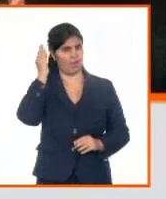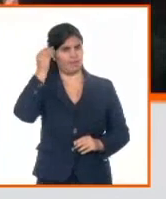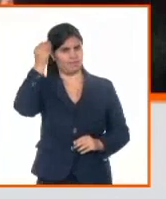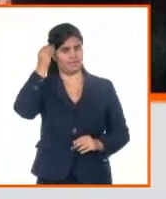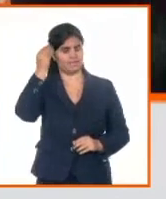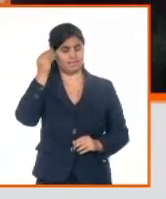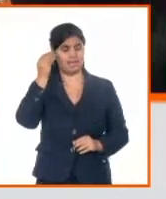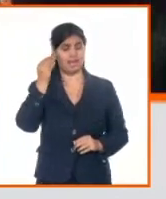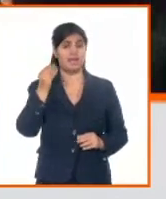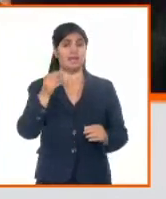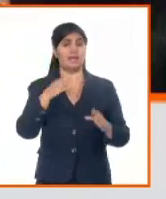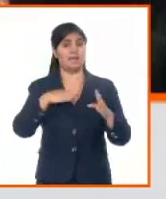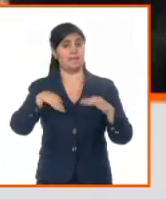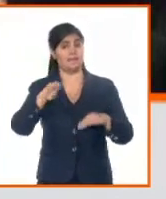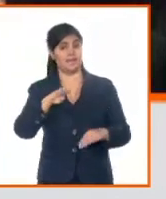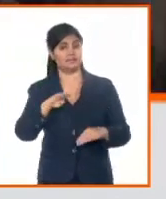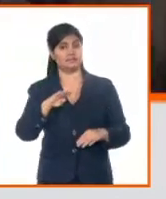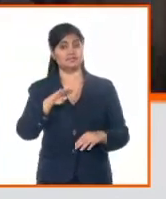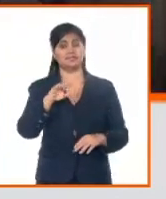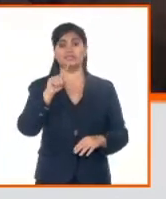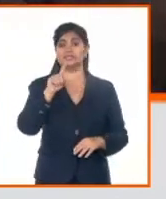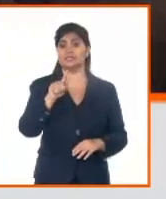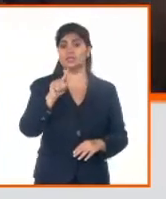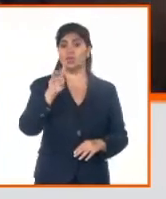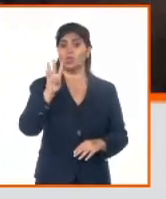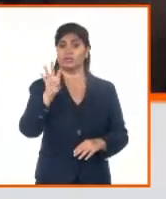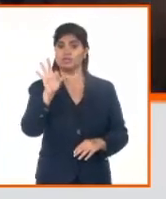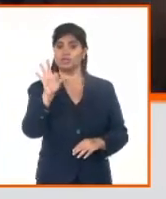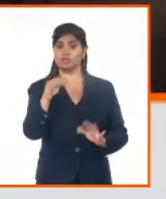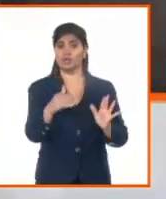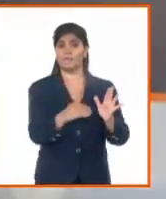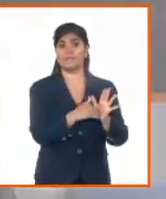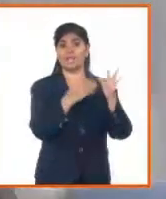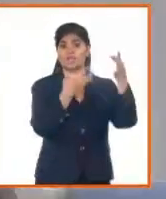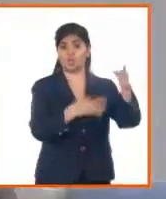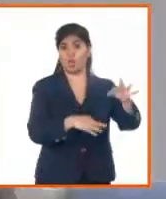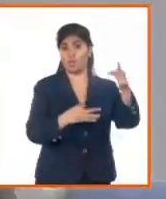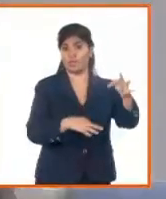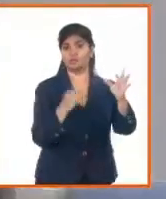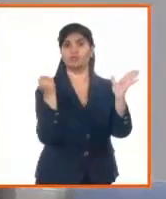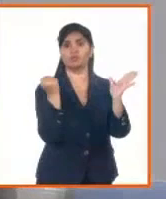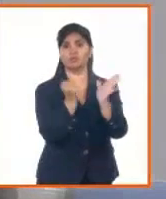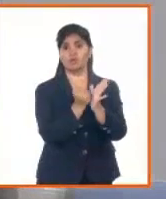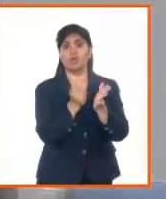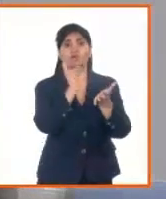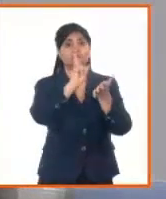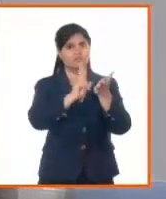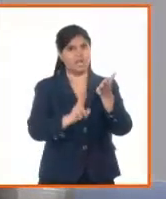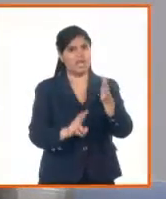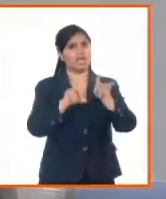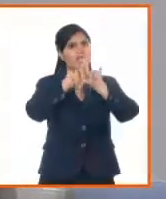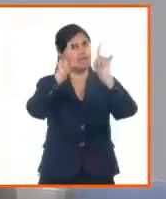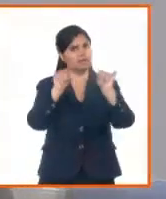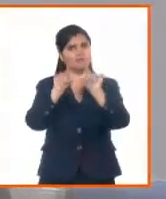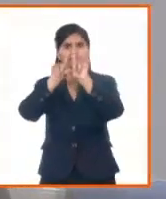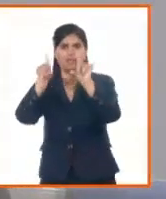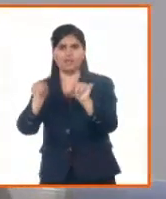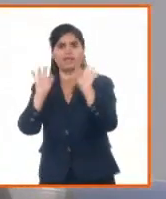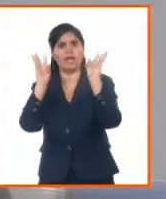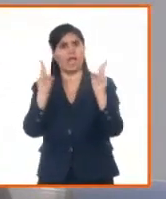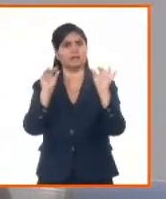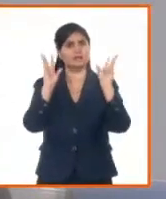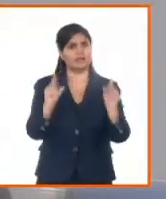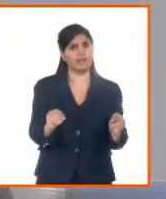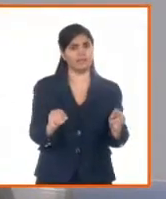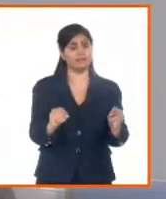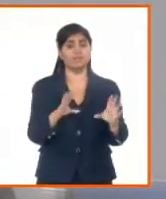Más de 148 mil documentos. Es que las cifras hay que revisarlas bien. Más de 148 mil documentos